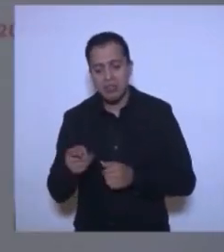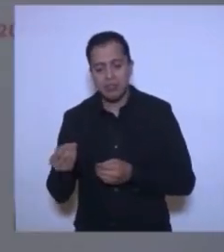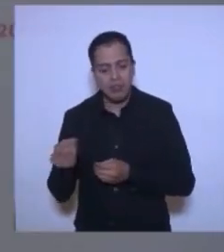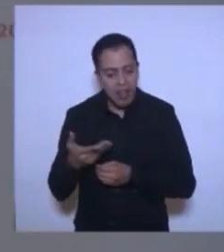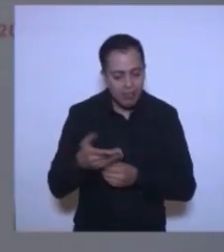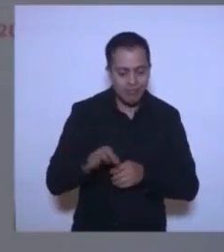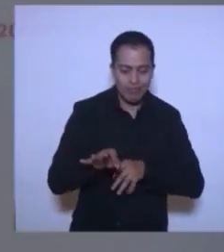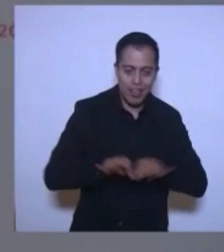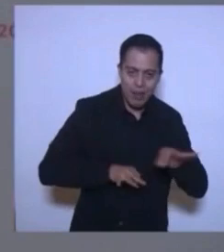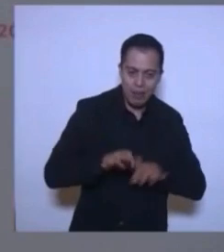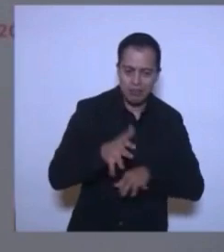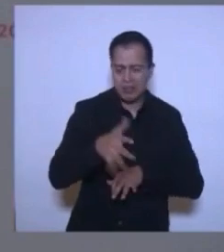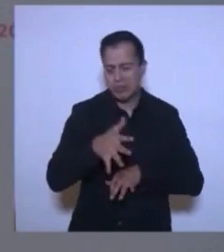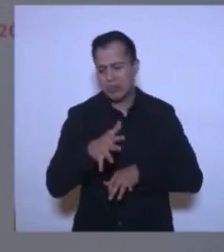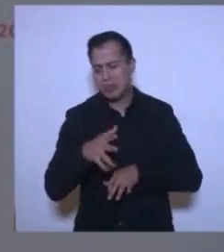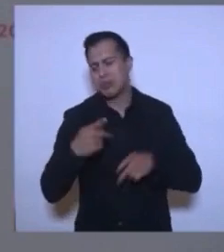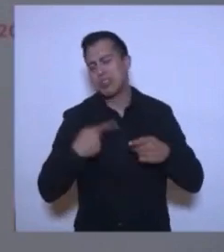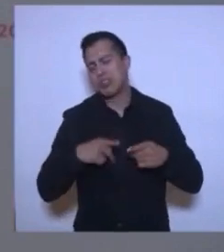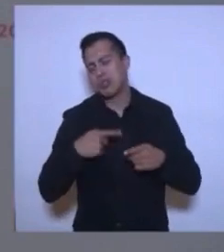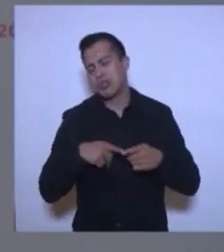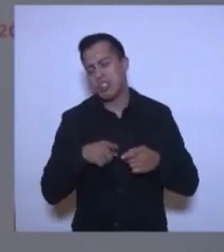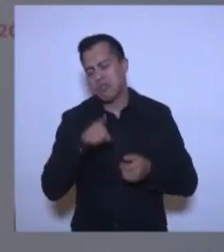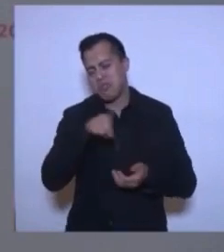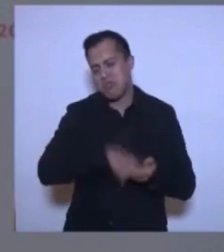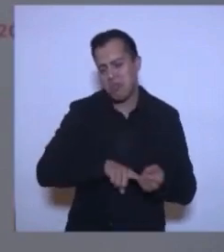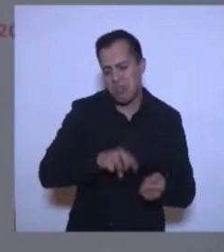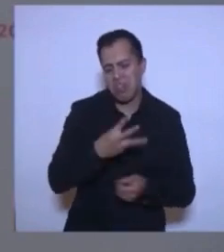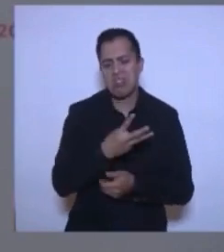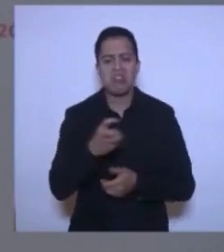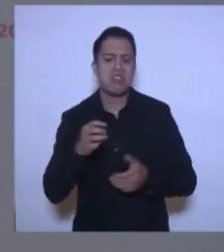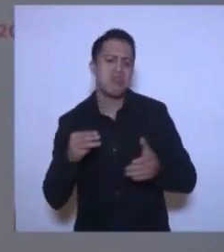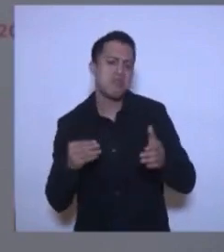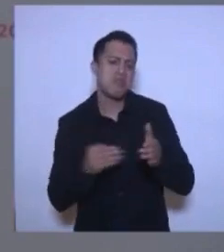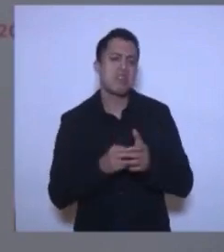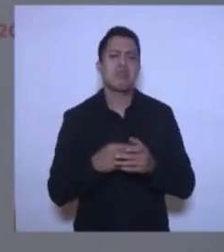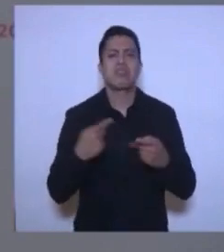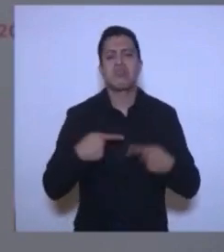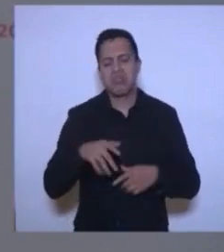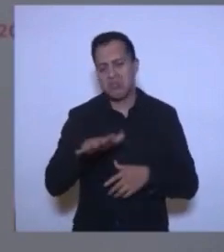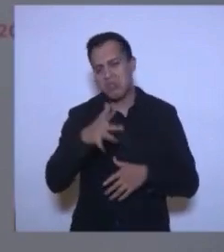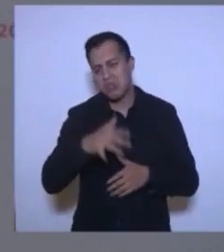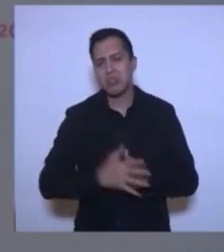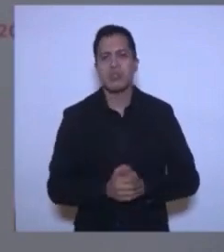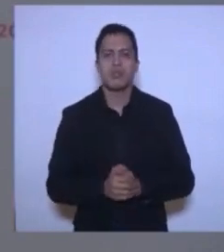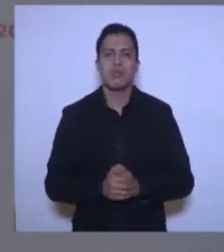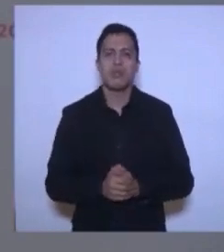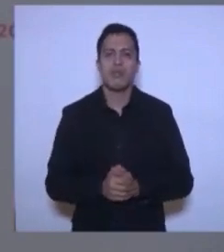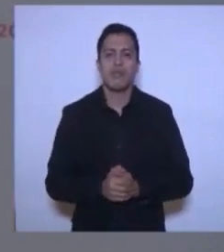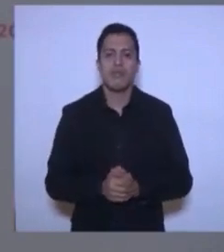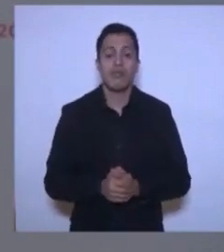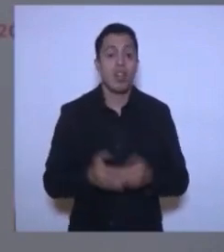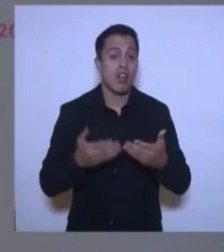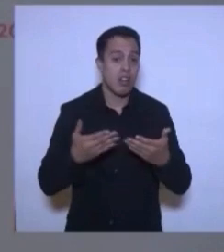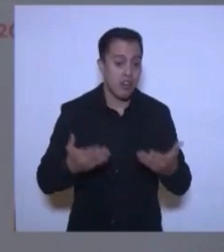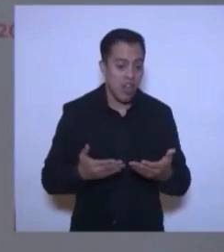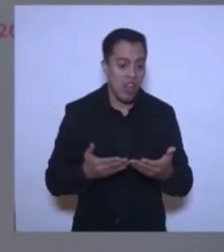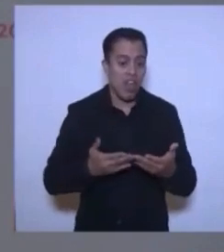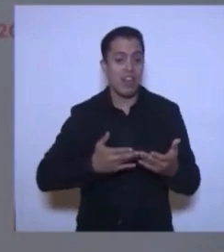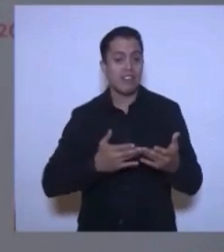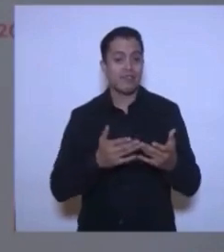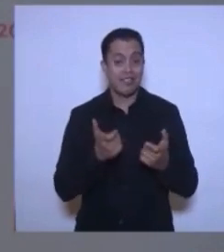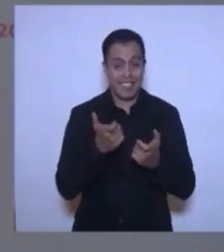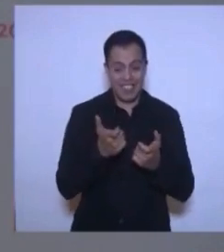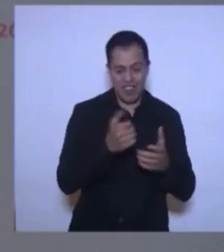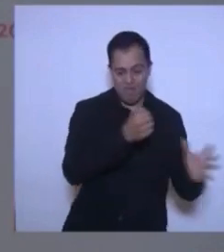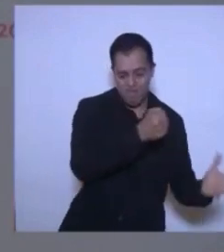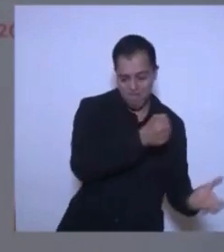a 300.260 personas. Los ingresos por suministro de bienes y servicios